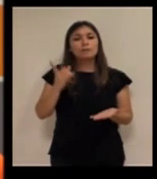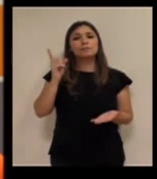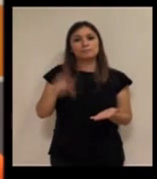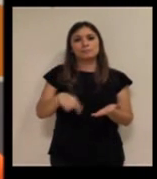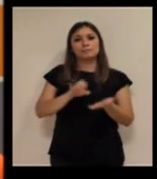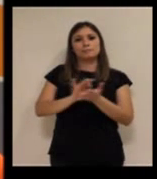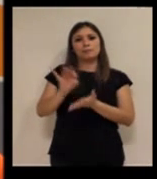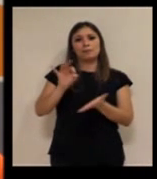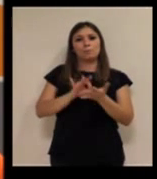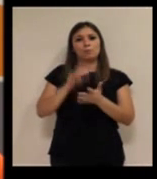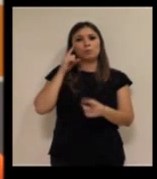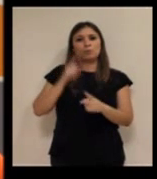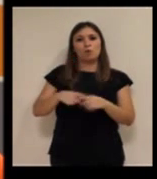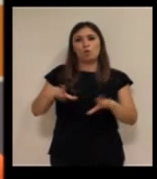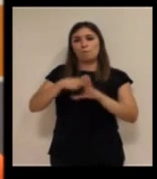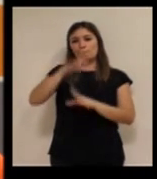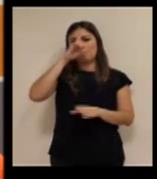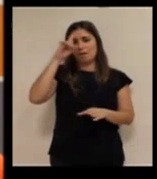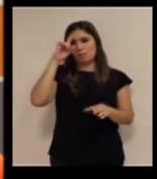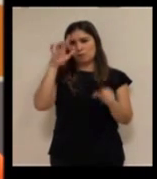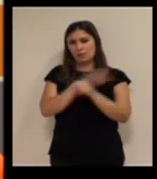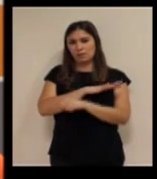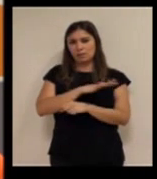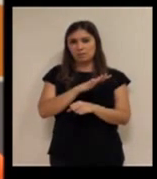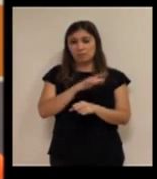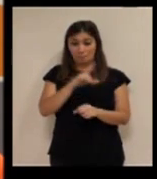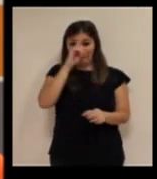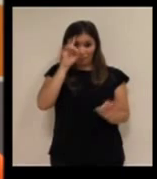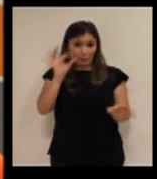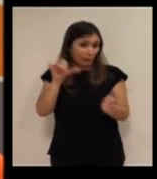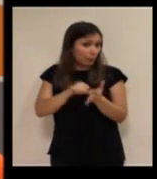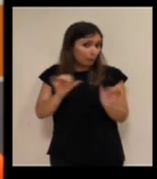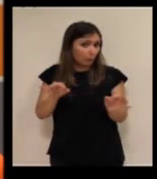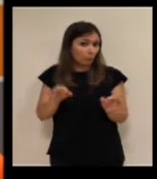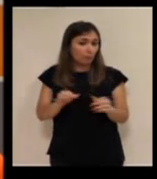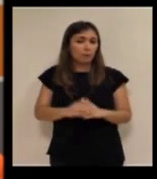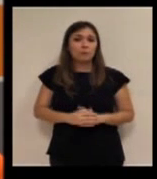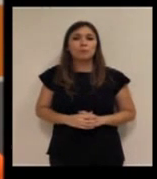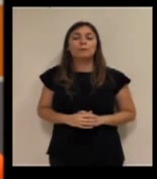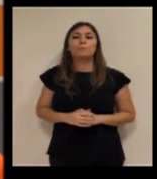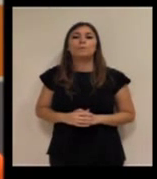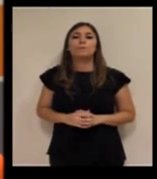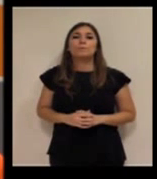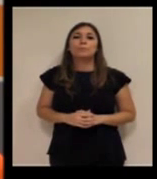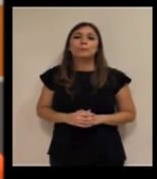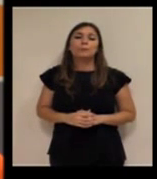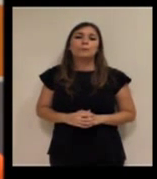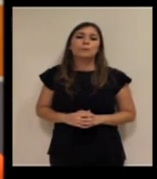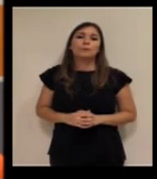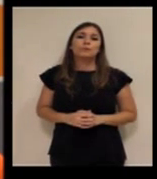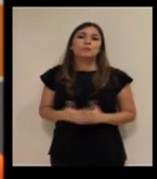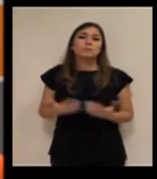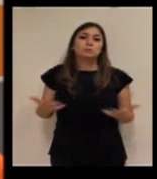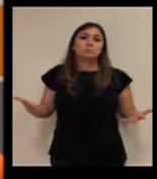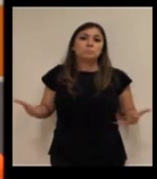actualmente ya está también en servicio para la comunidad de Madrid o para en Madrid en Madrid en Ayuntamiento de Madrid